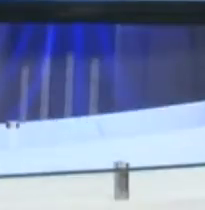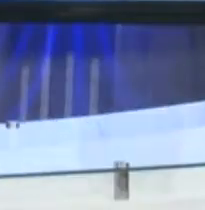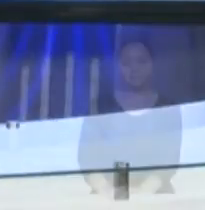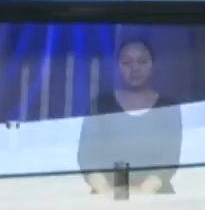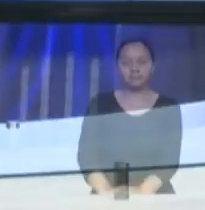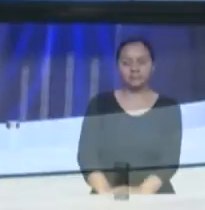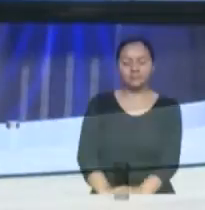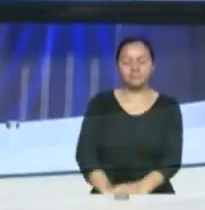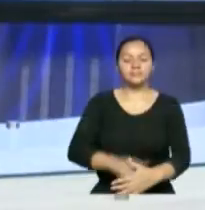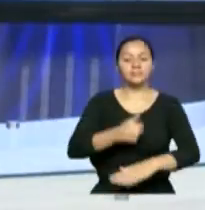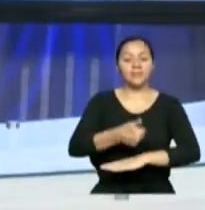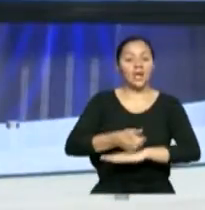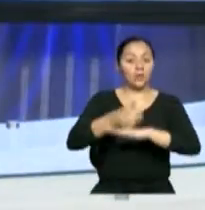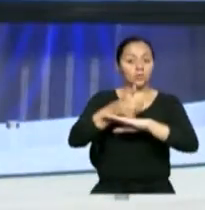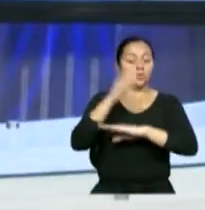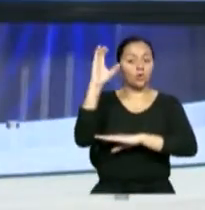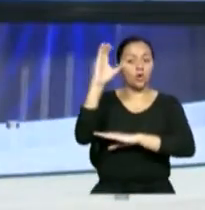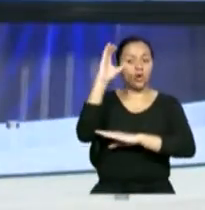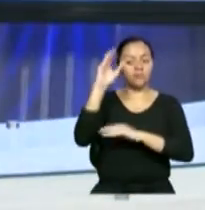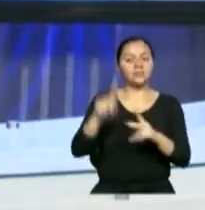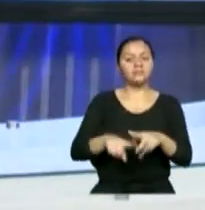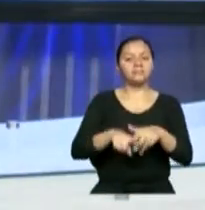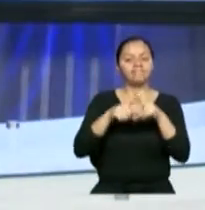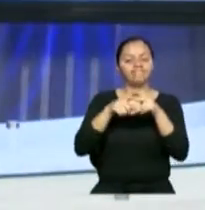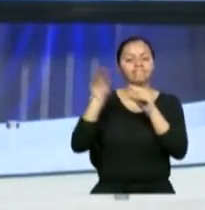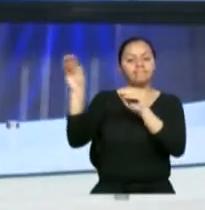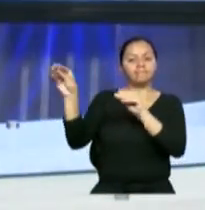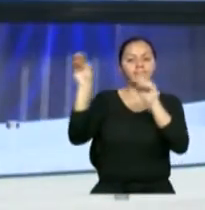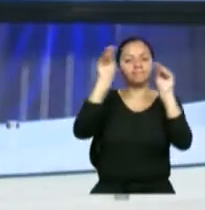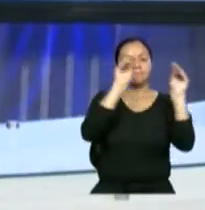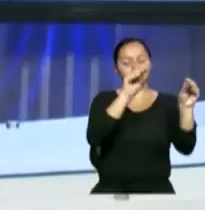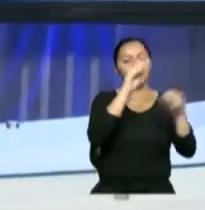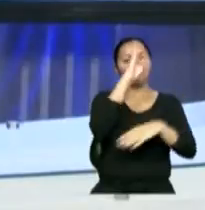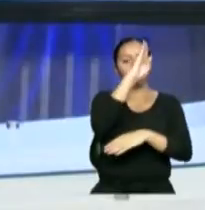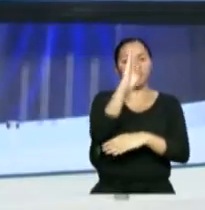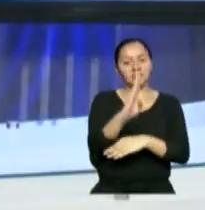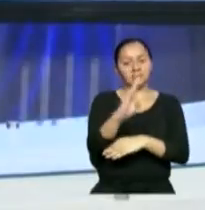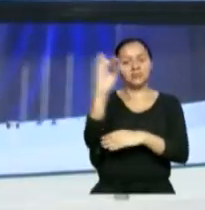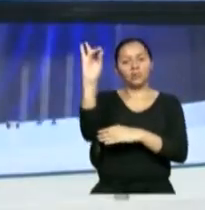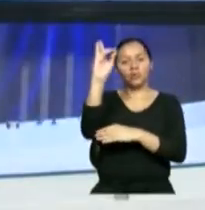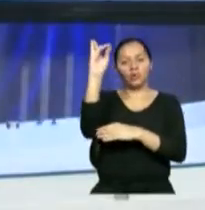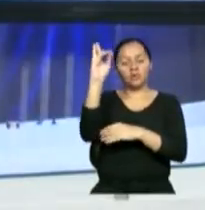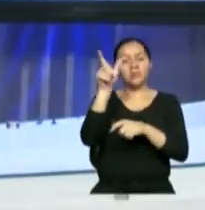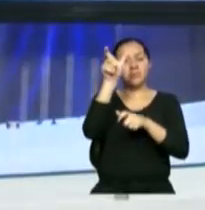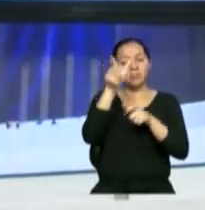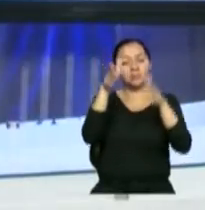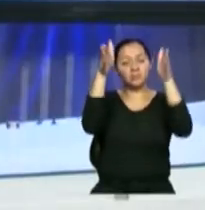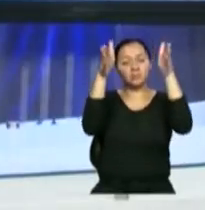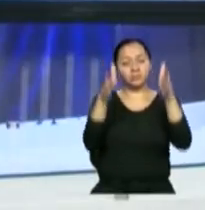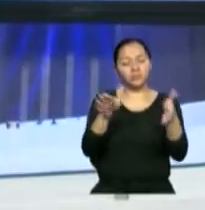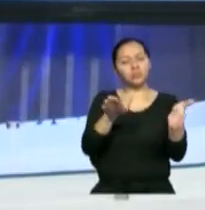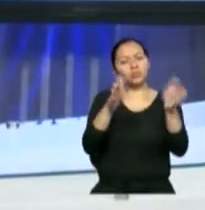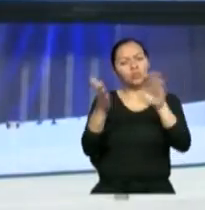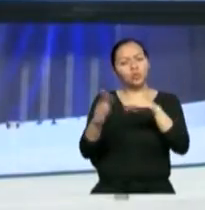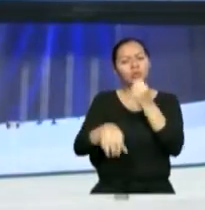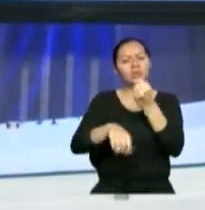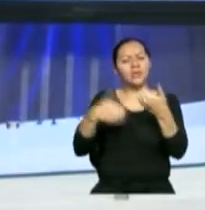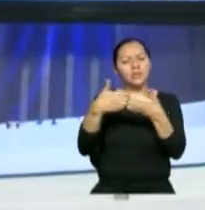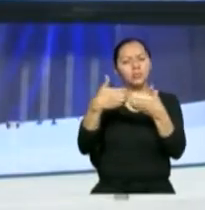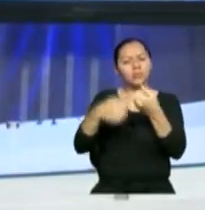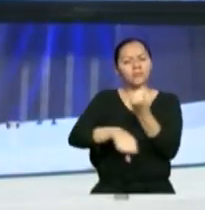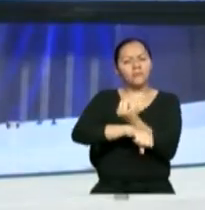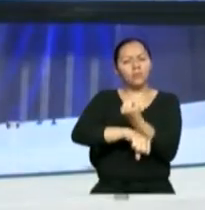Las autoridades colombianas iniciaron la repatriación a Brasil y Bolivia de los cuerpos de los jugadores del Chapecoense y las demás